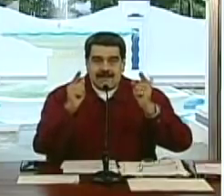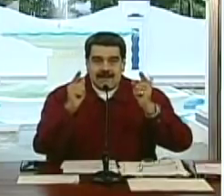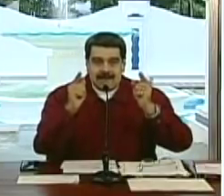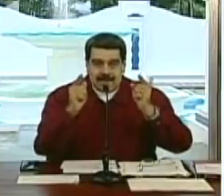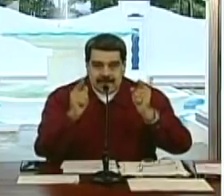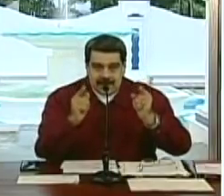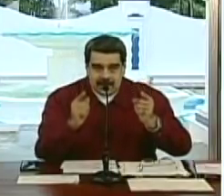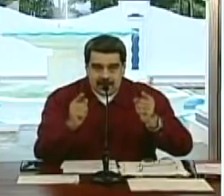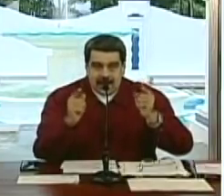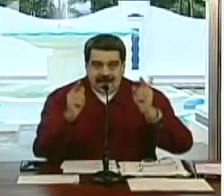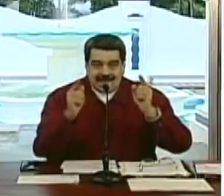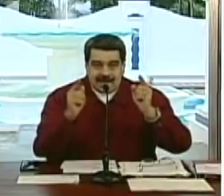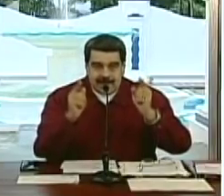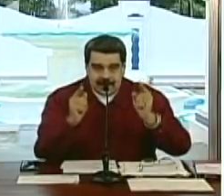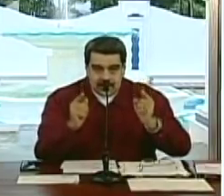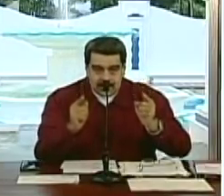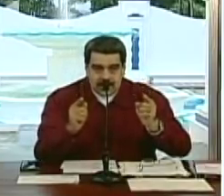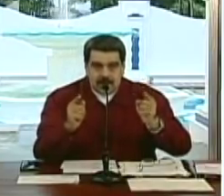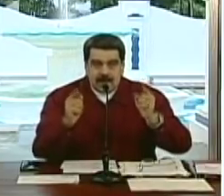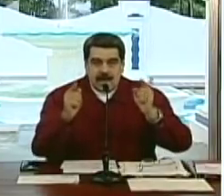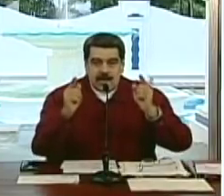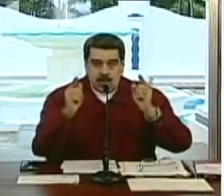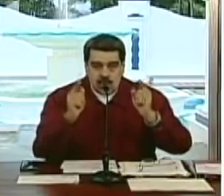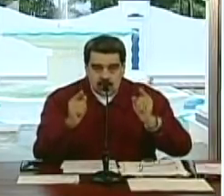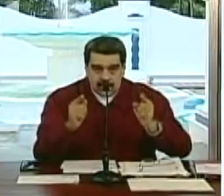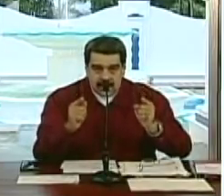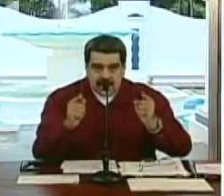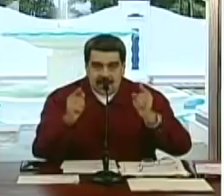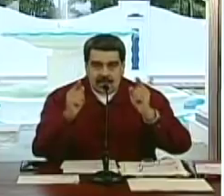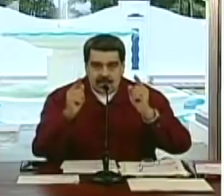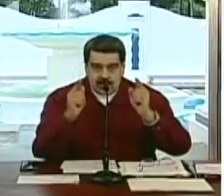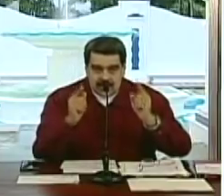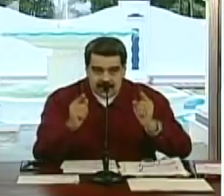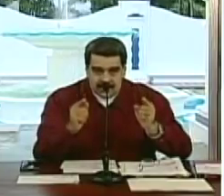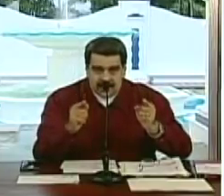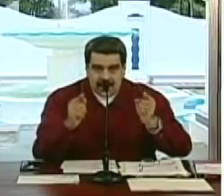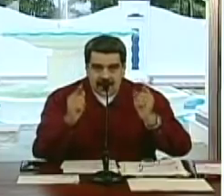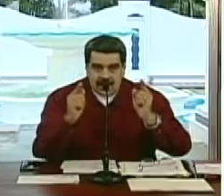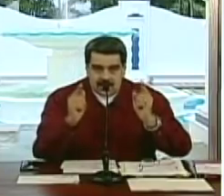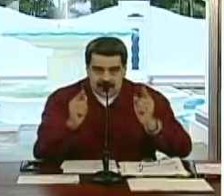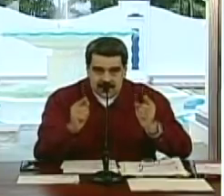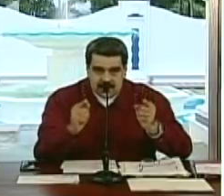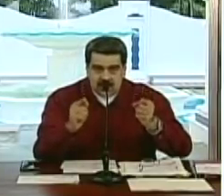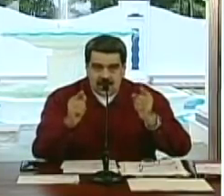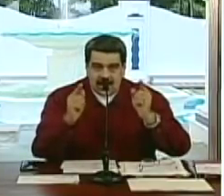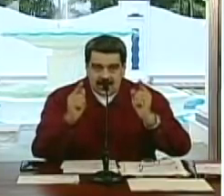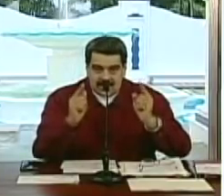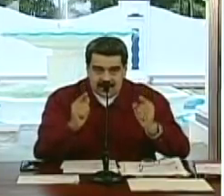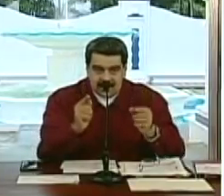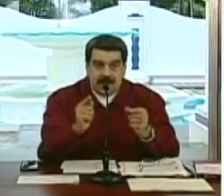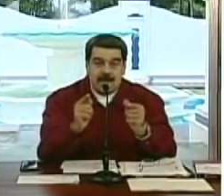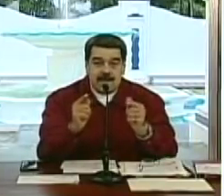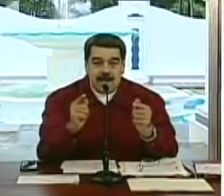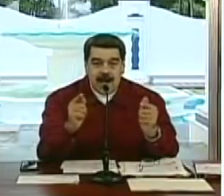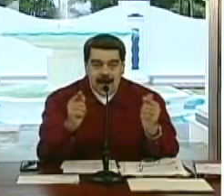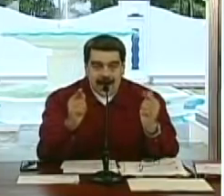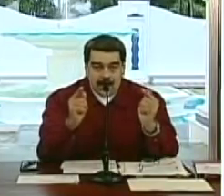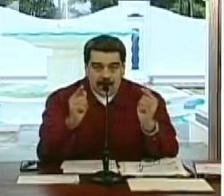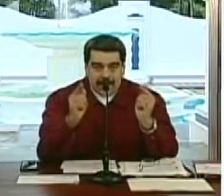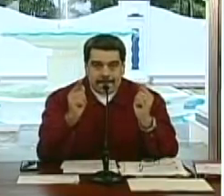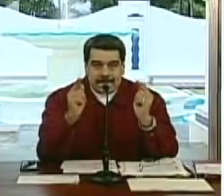a la trabajadora al trabajador a los jóvenes a los estudiantes a los niños a las niñas